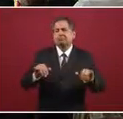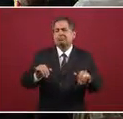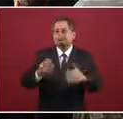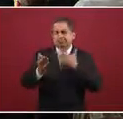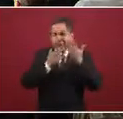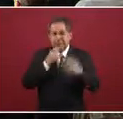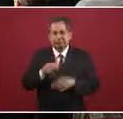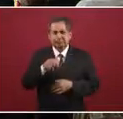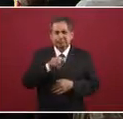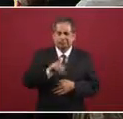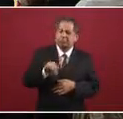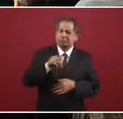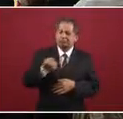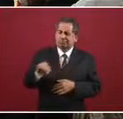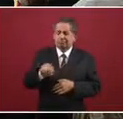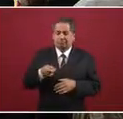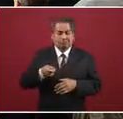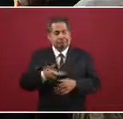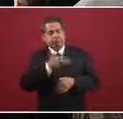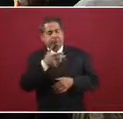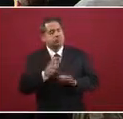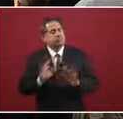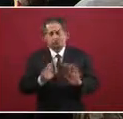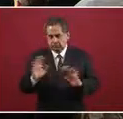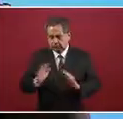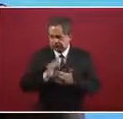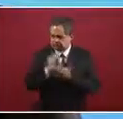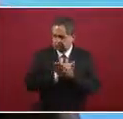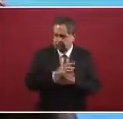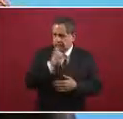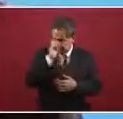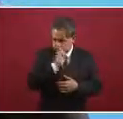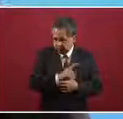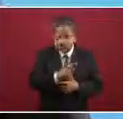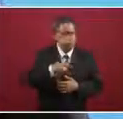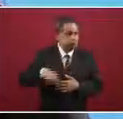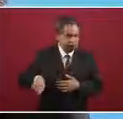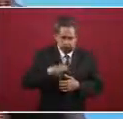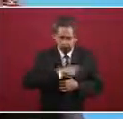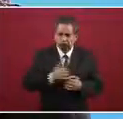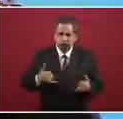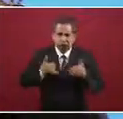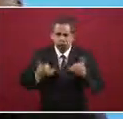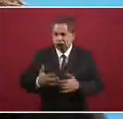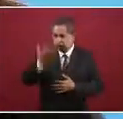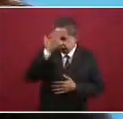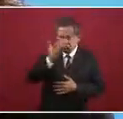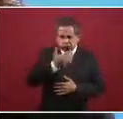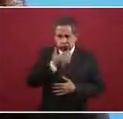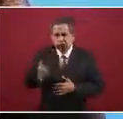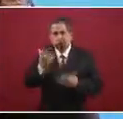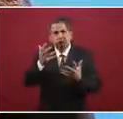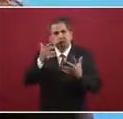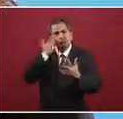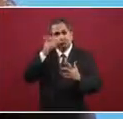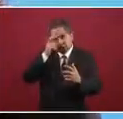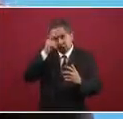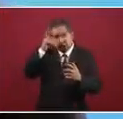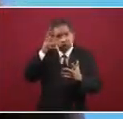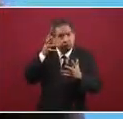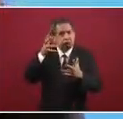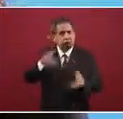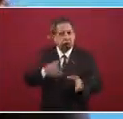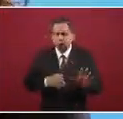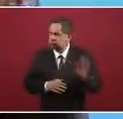Creemos que hemos venido demostrando que son jóvenes talentosos, que tienen ganas, que tienen sueños y eso se ha